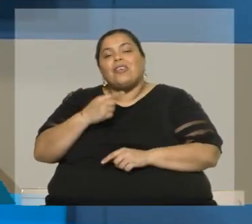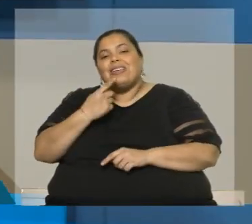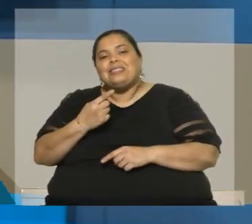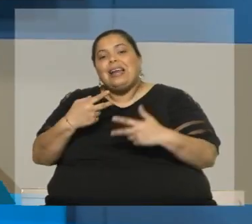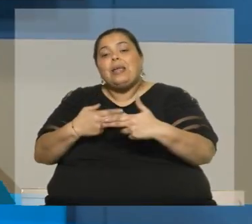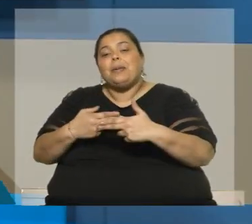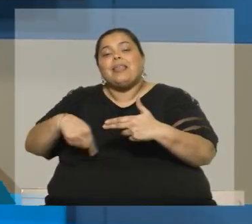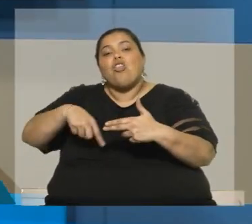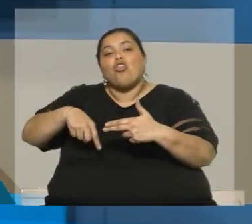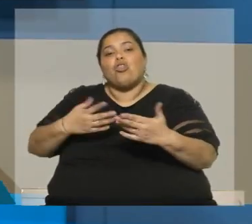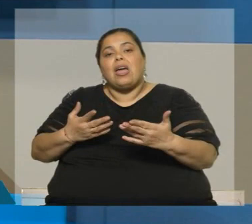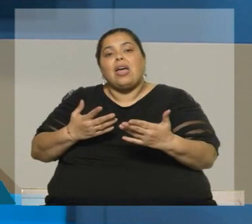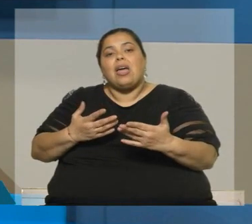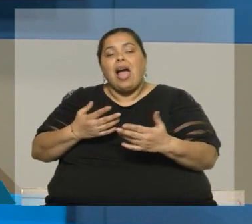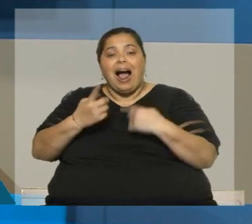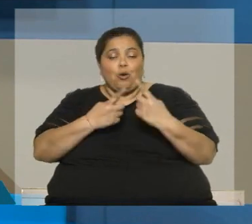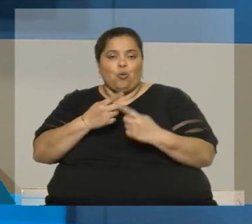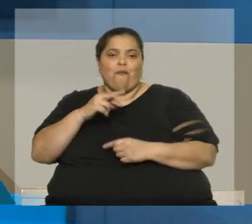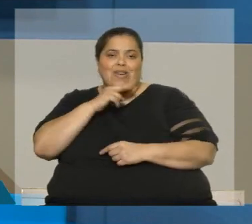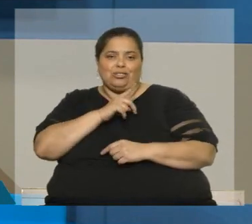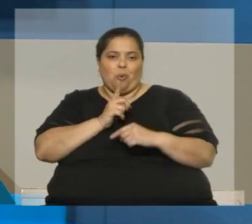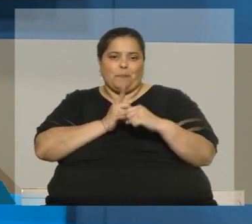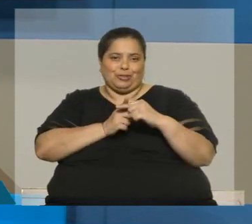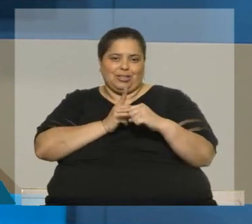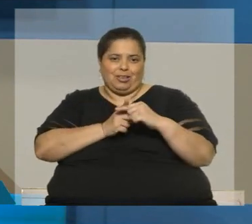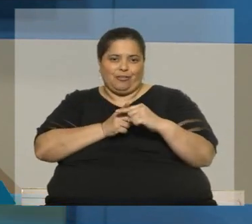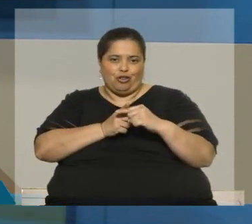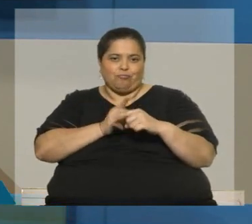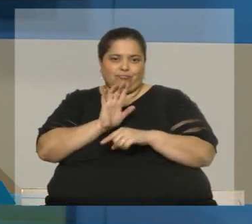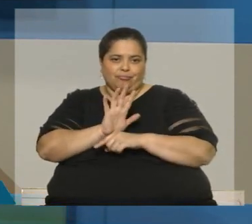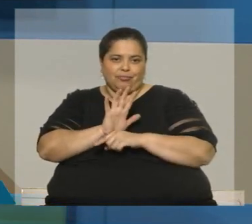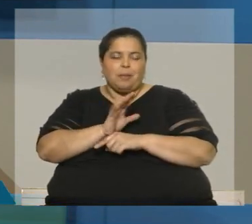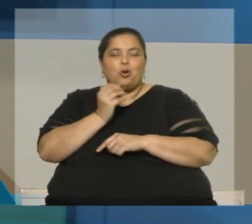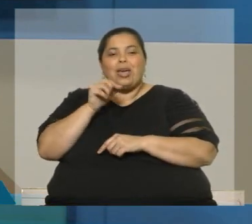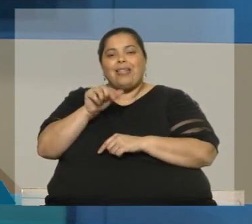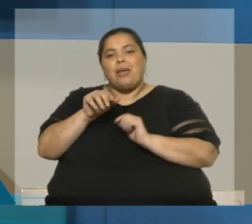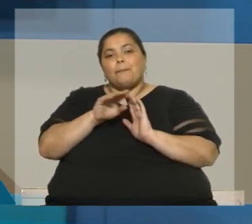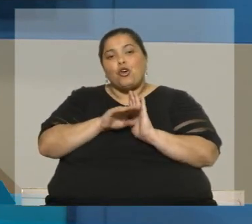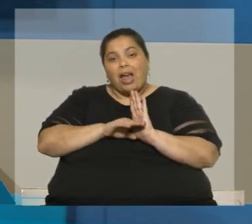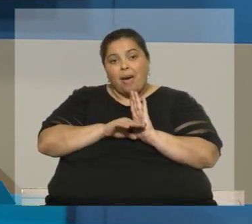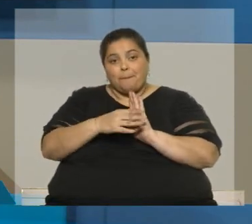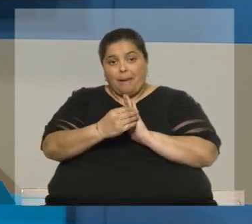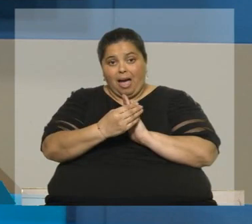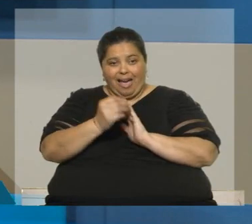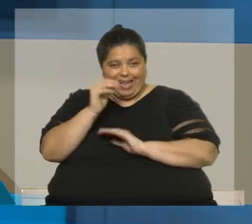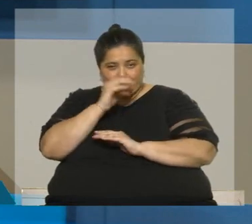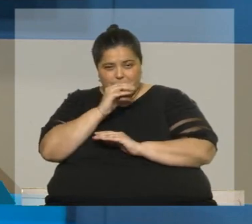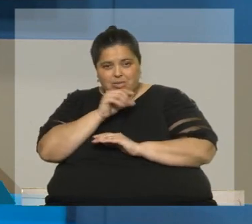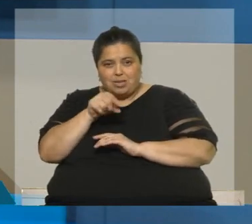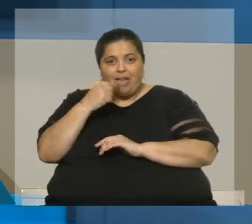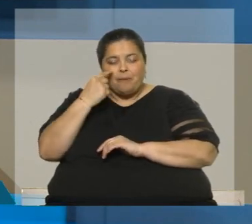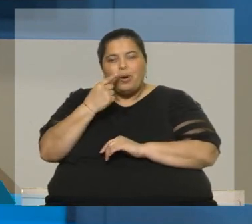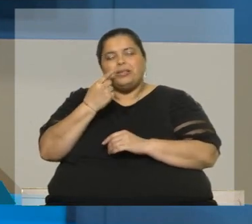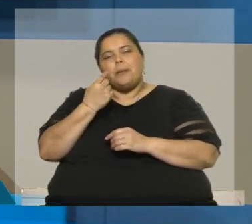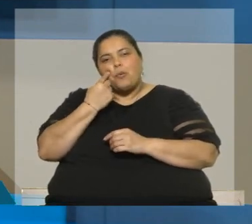porque después hay muchos falsos positivos también. decir, el problema de este programa, el programa espía, es que después de detectar